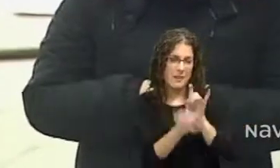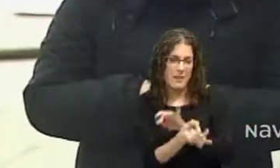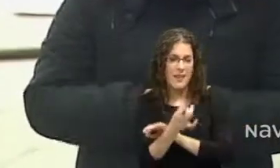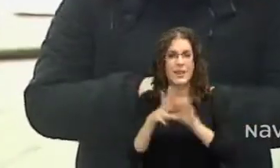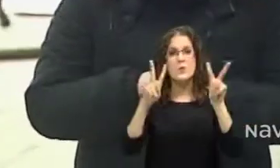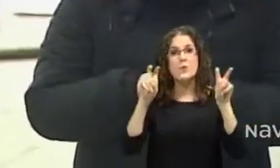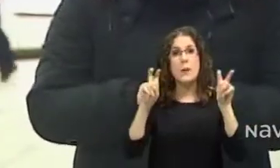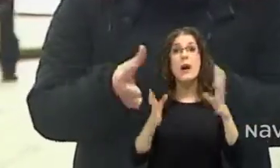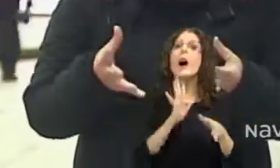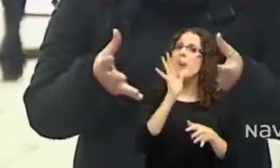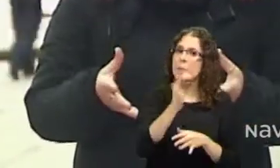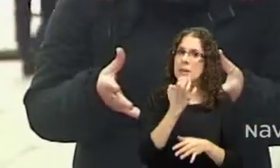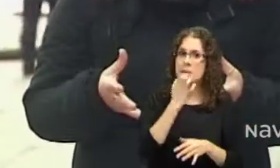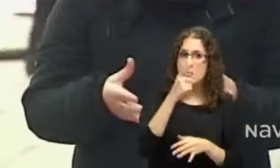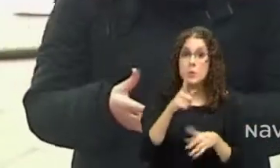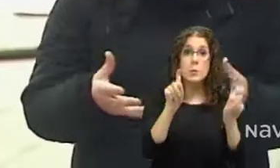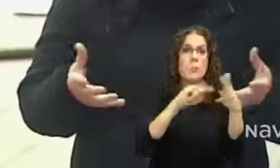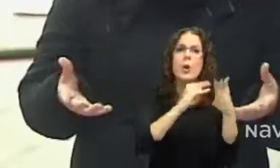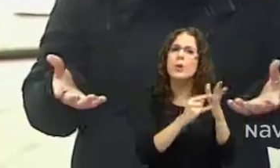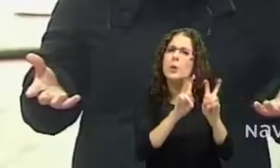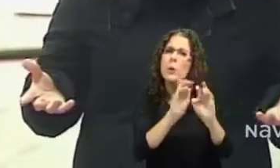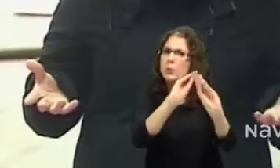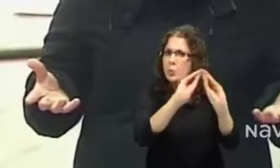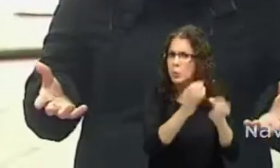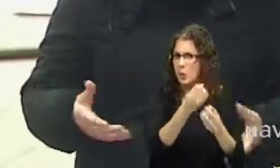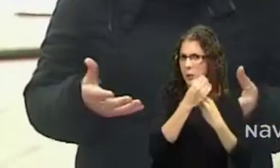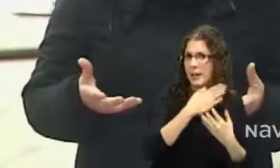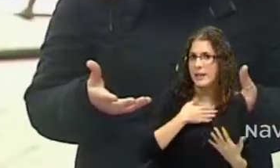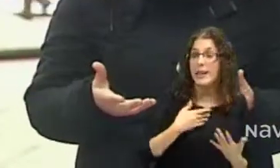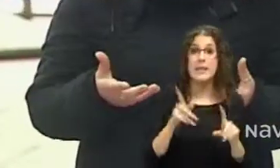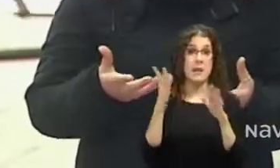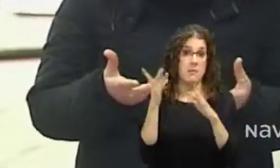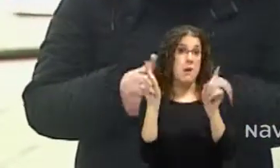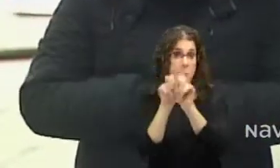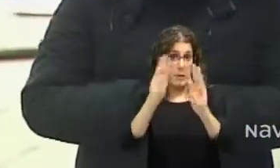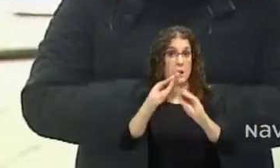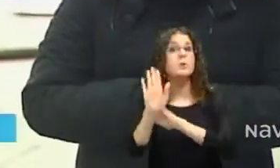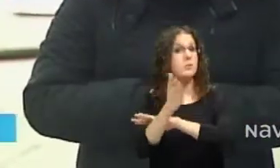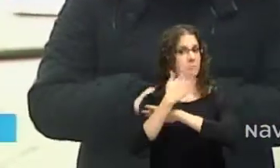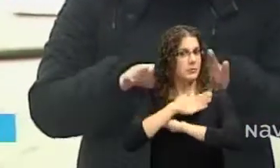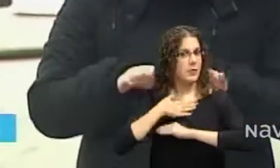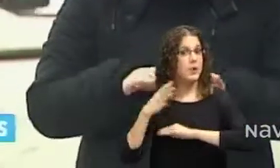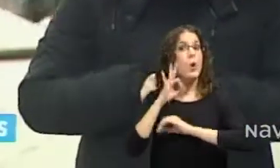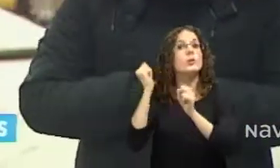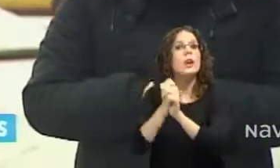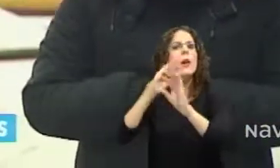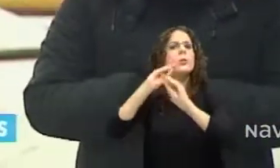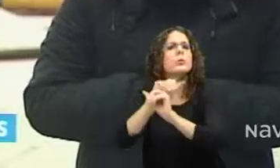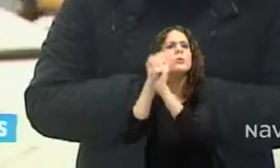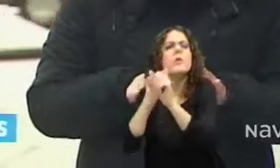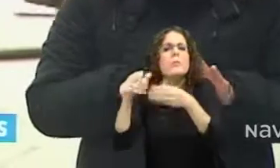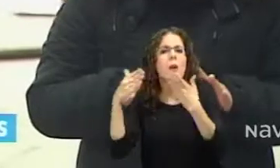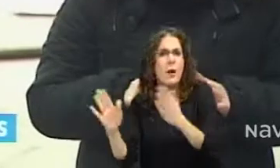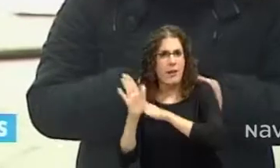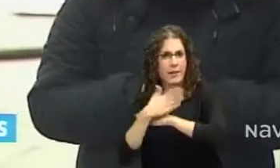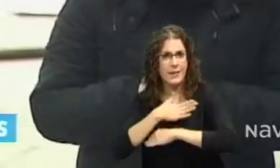contarnos en qué consiste tu nuevo proyecto, presentarnos tu empresa, o mostrarnos cómo trabajas, envíanos un email a notepares